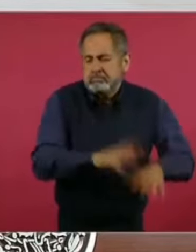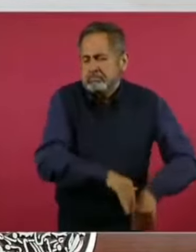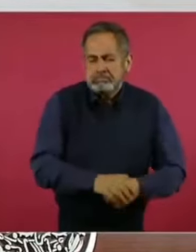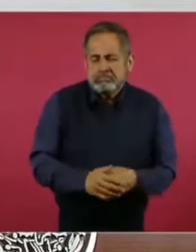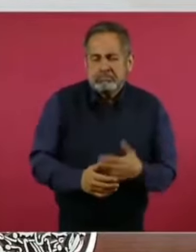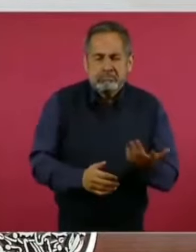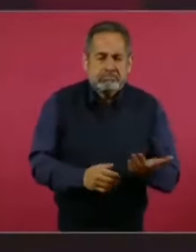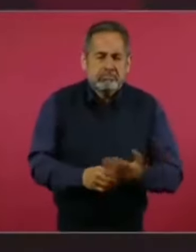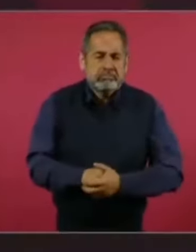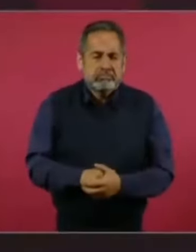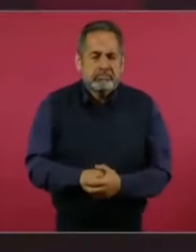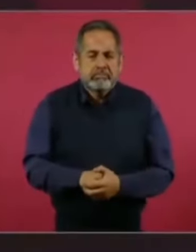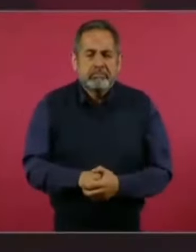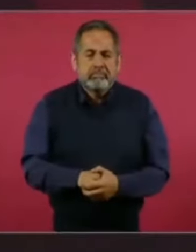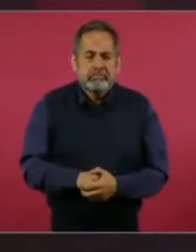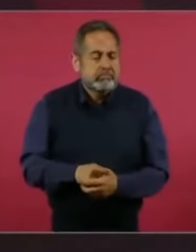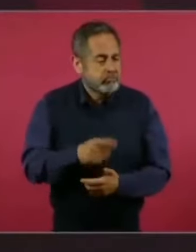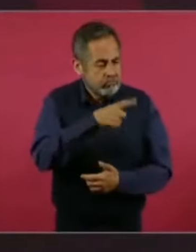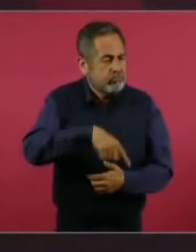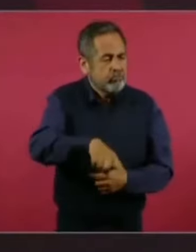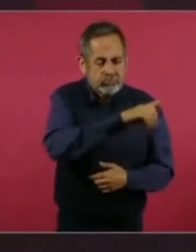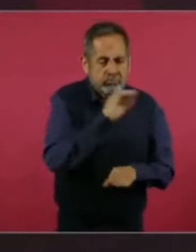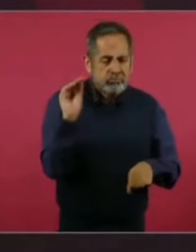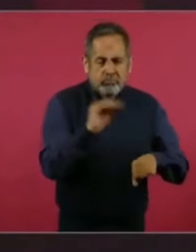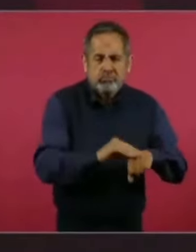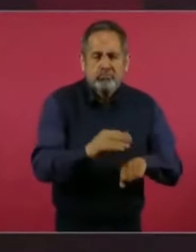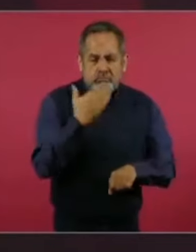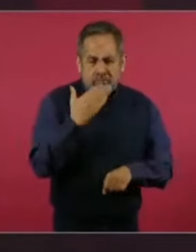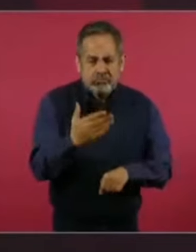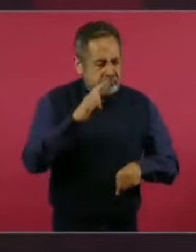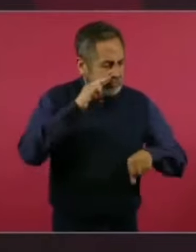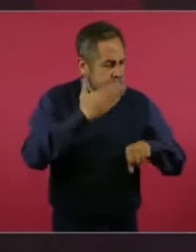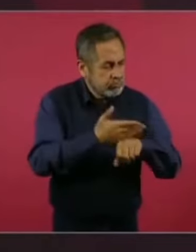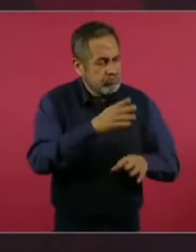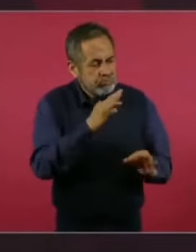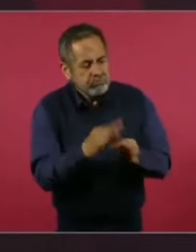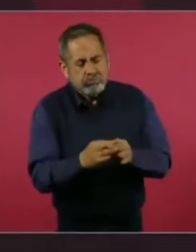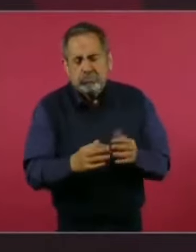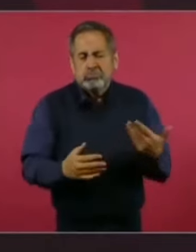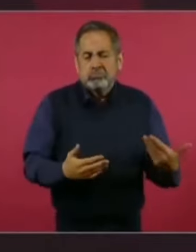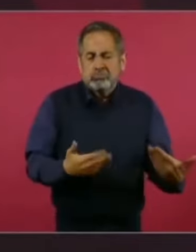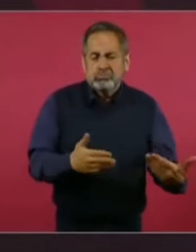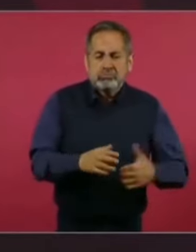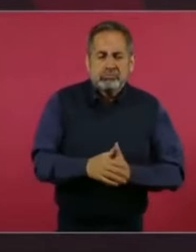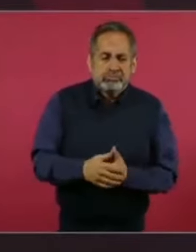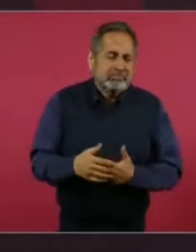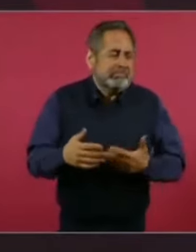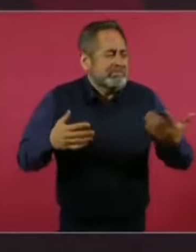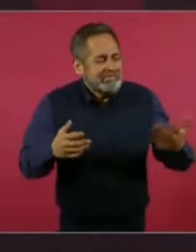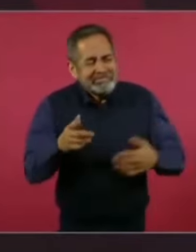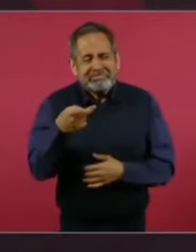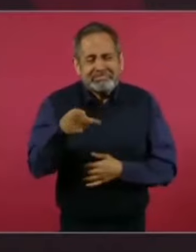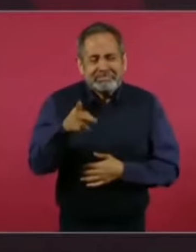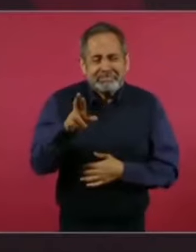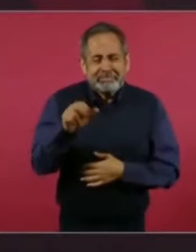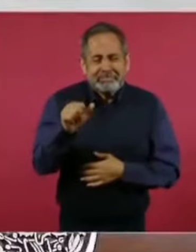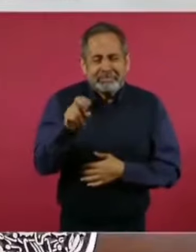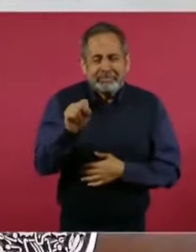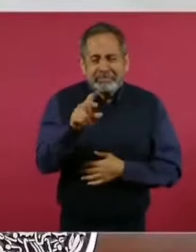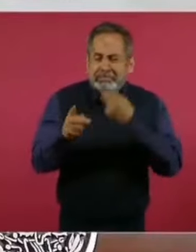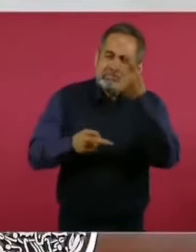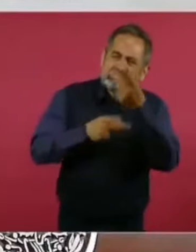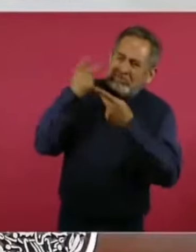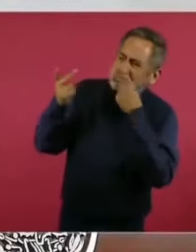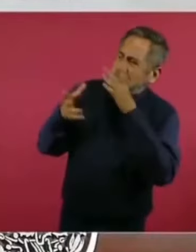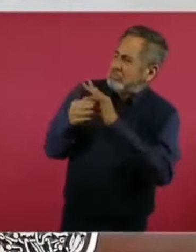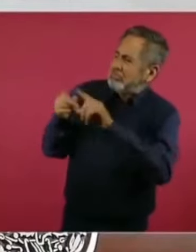actúa en ese sentido de manera responsable. Que Krause diga de que ya